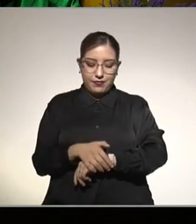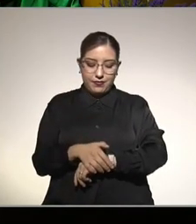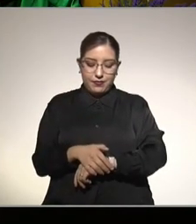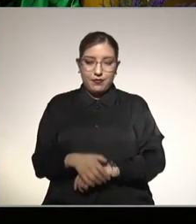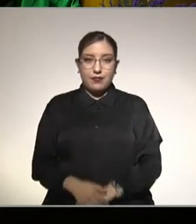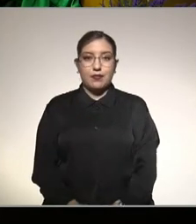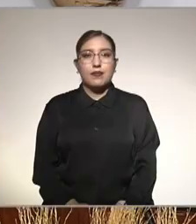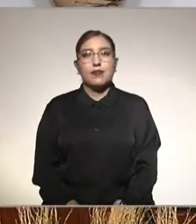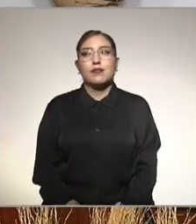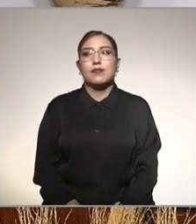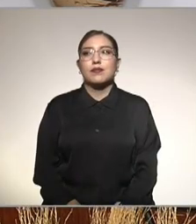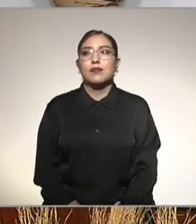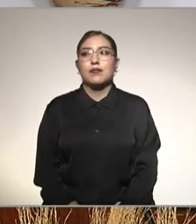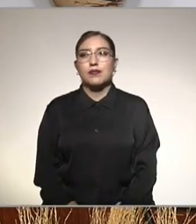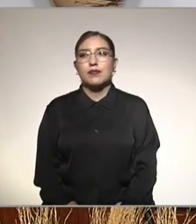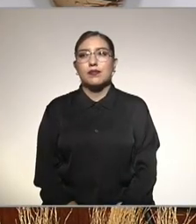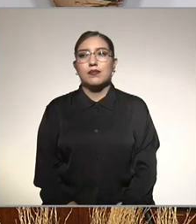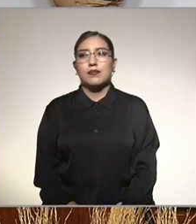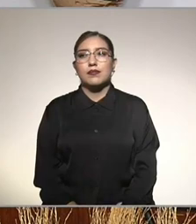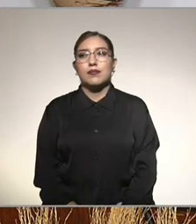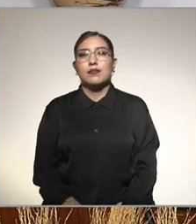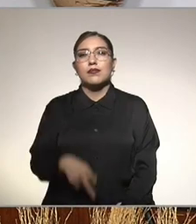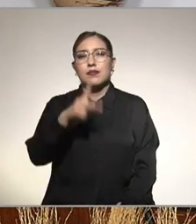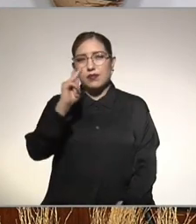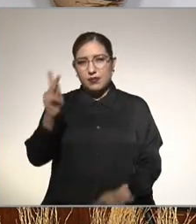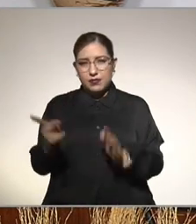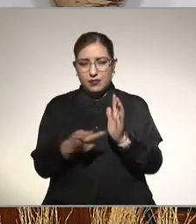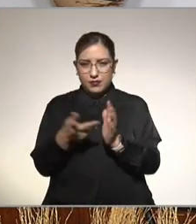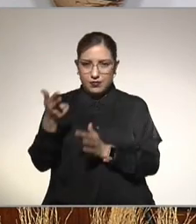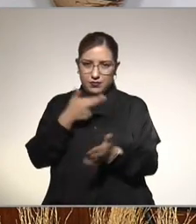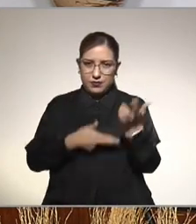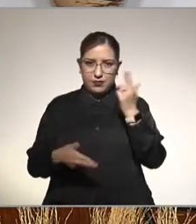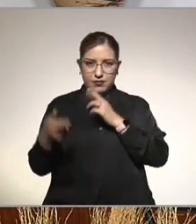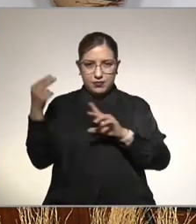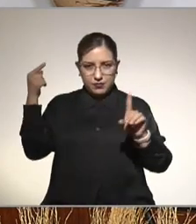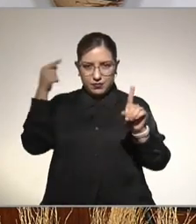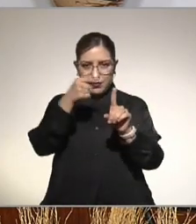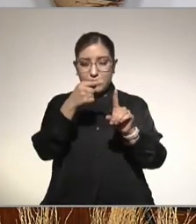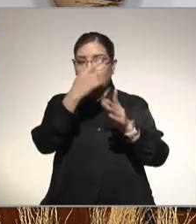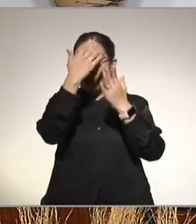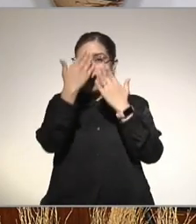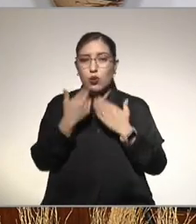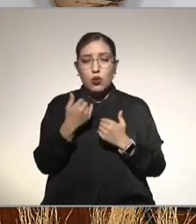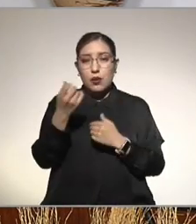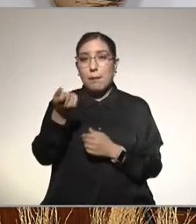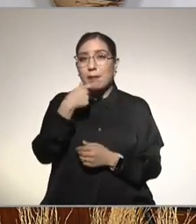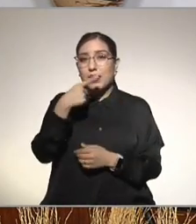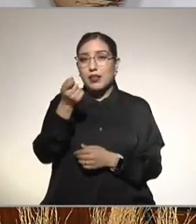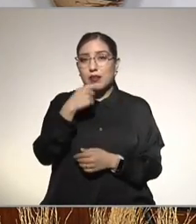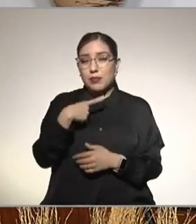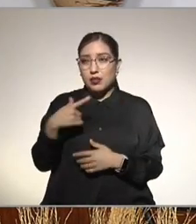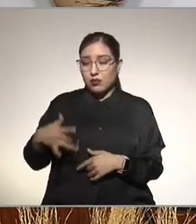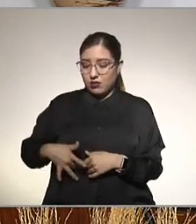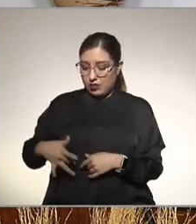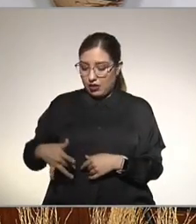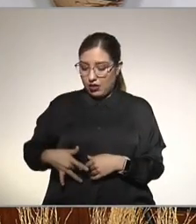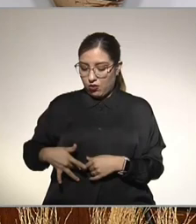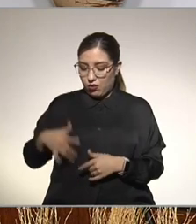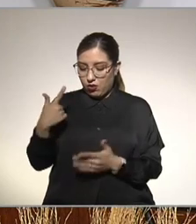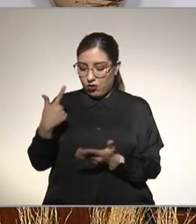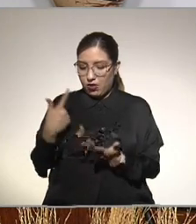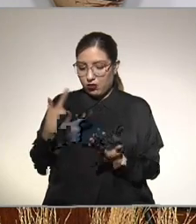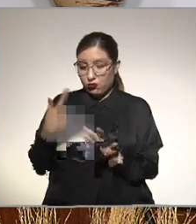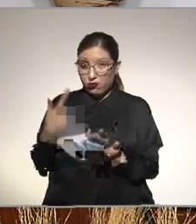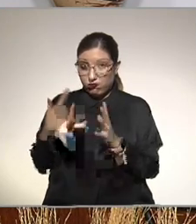luego las contestaremos pero quiero que vuelvan a tomar el punto no existe un medicamento que te quite el hígado graso porque si se fijan muchas